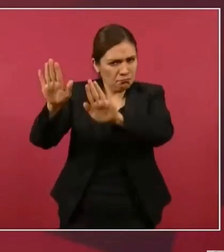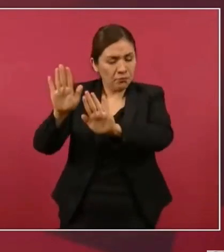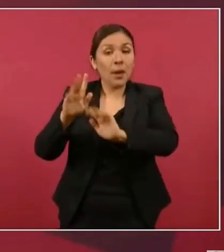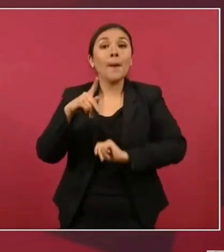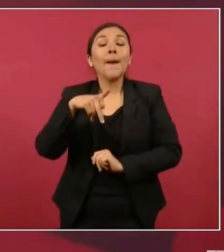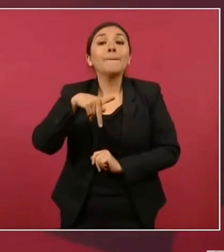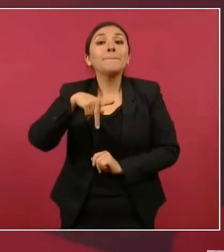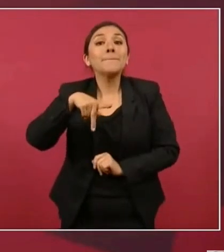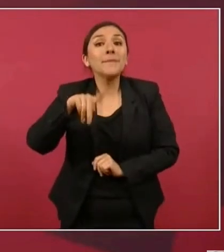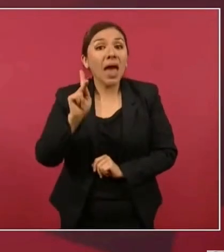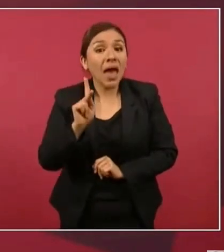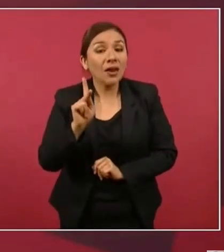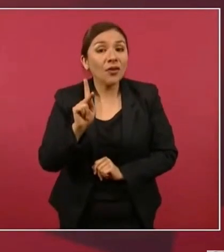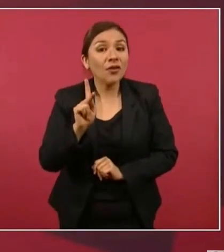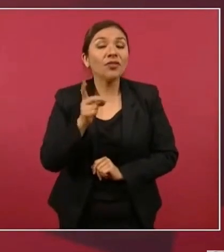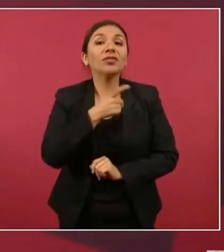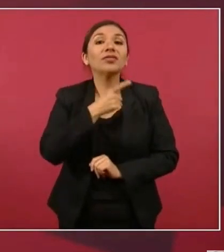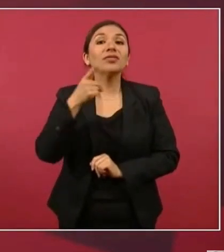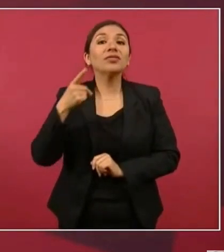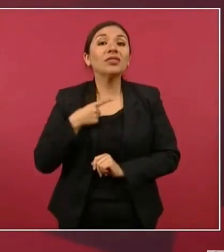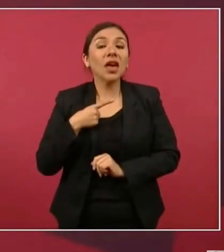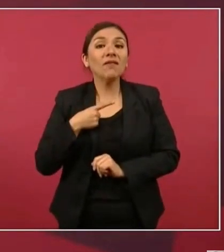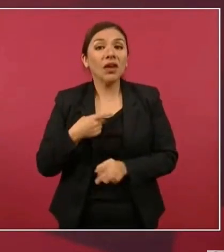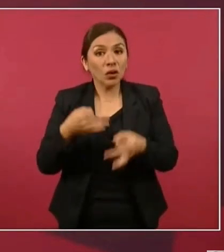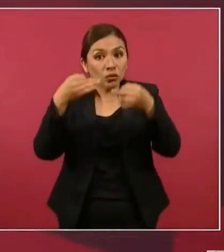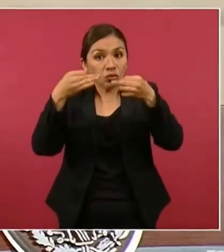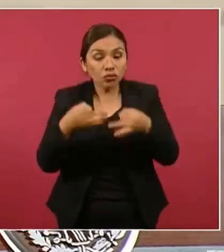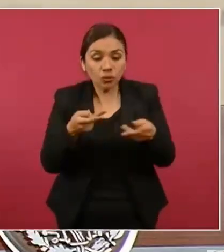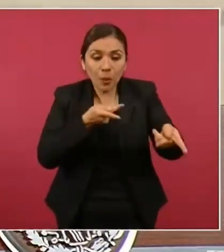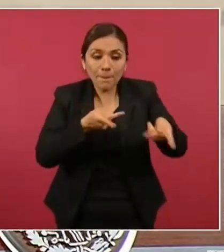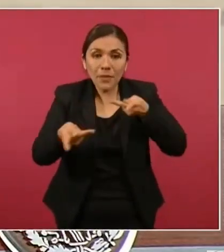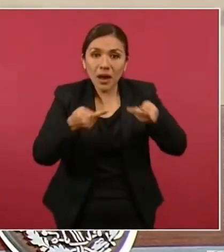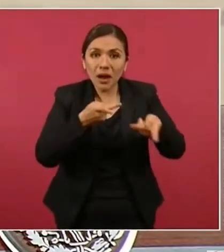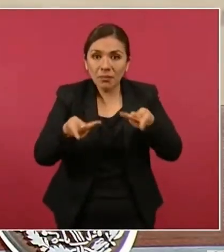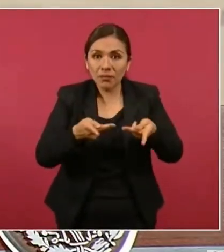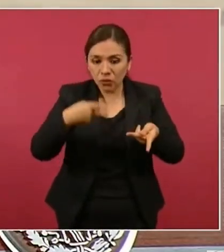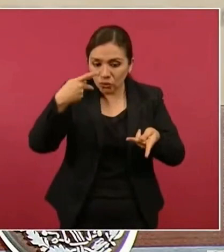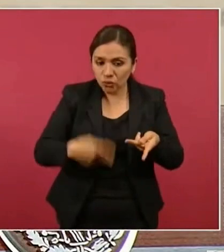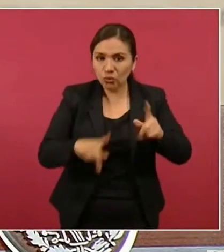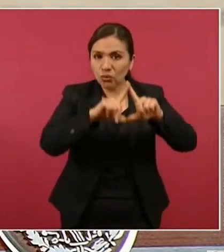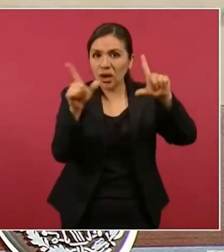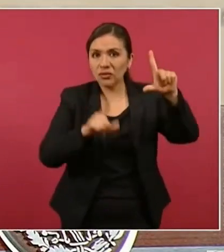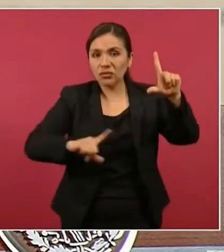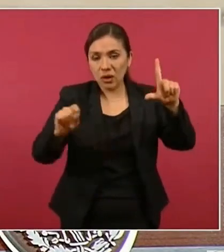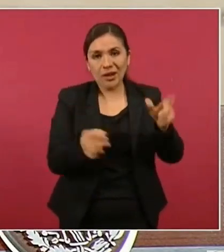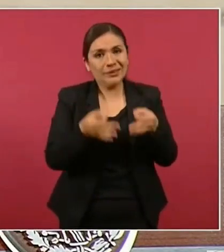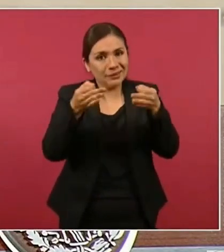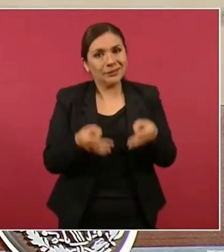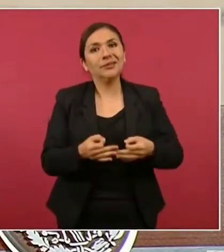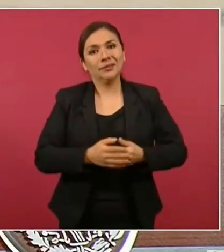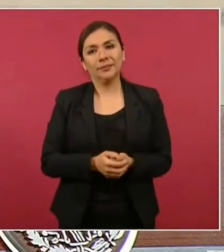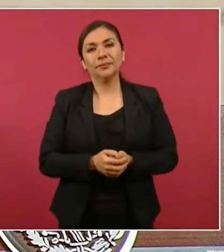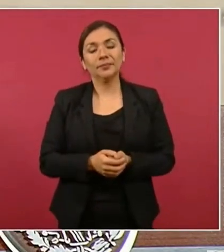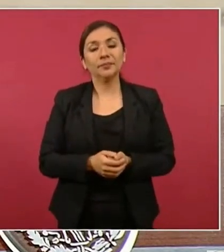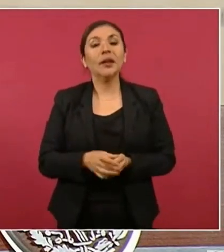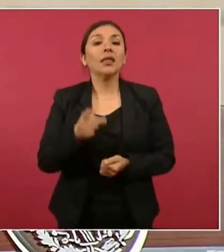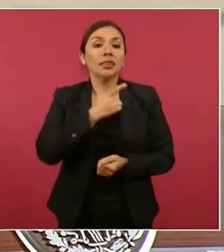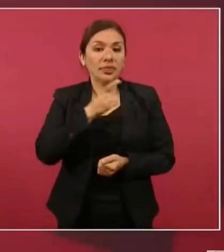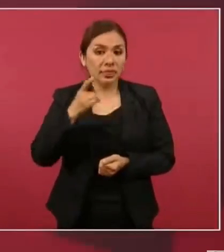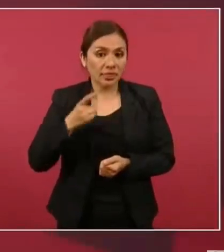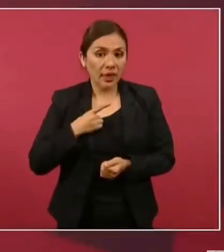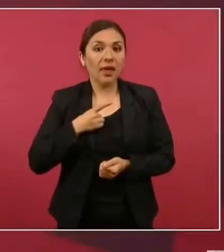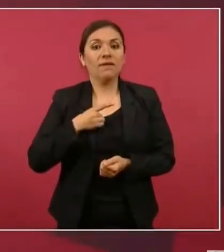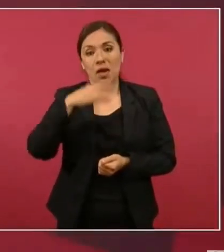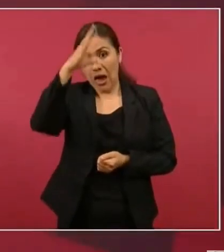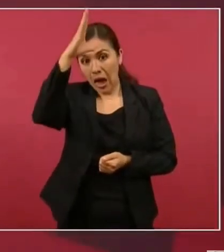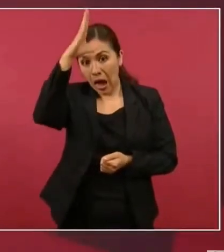pero tiene que haber una planeación nacional y se tiene que tomar